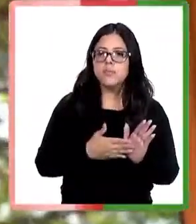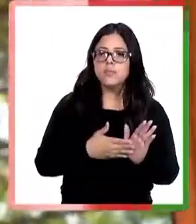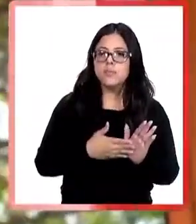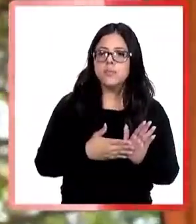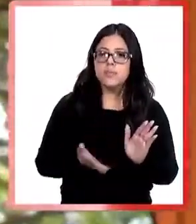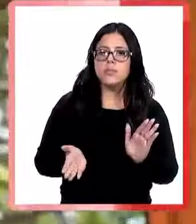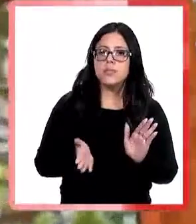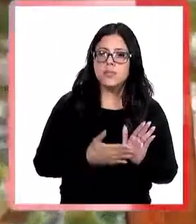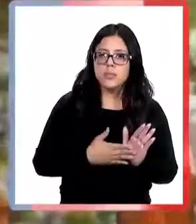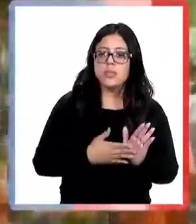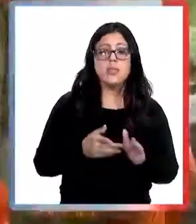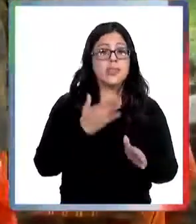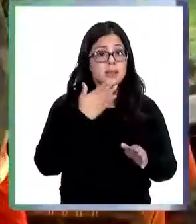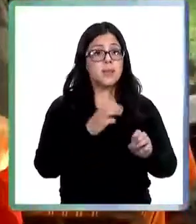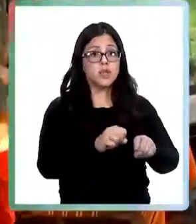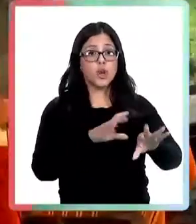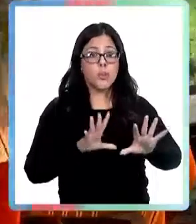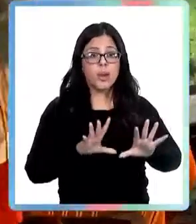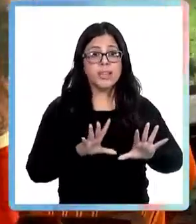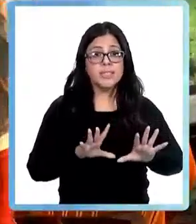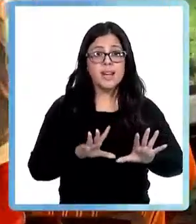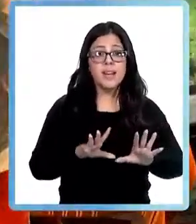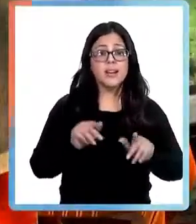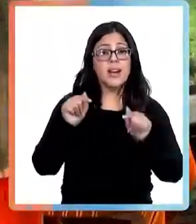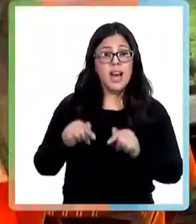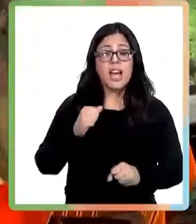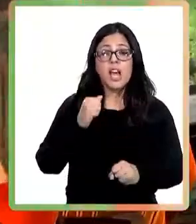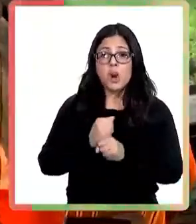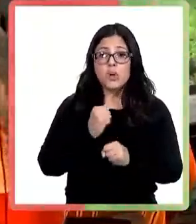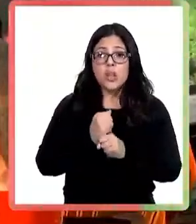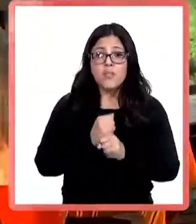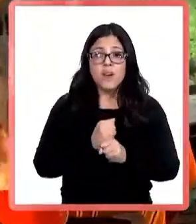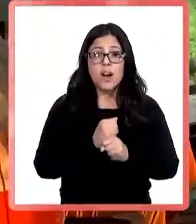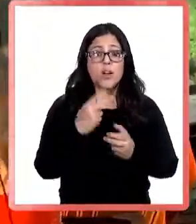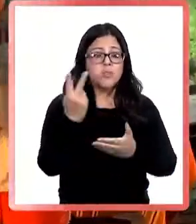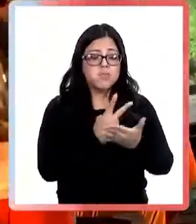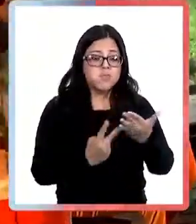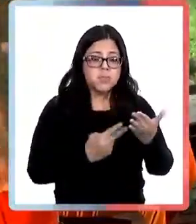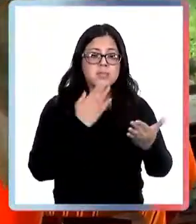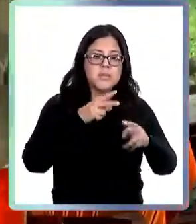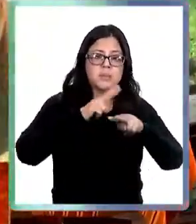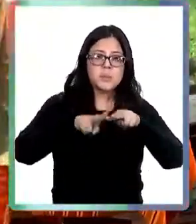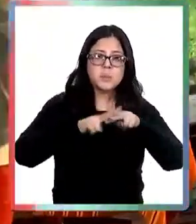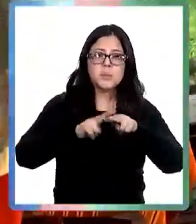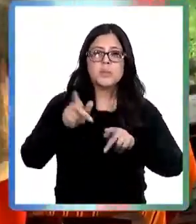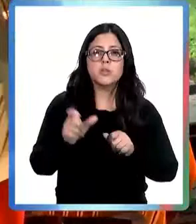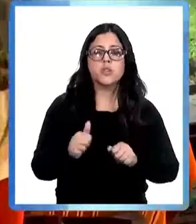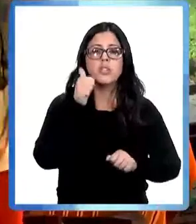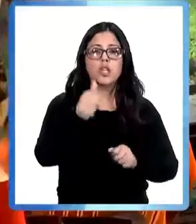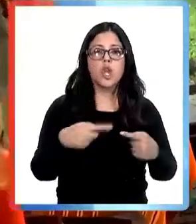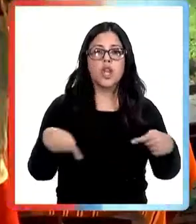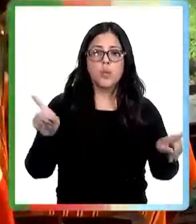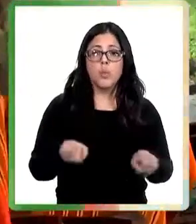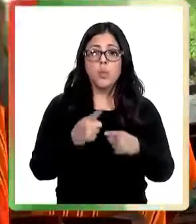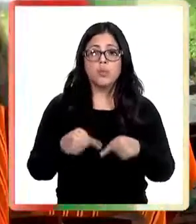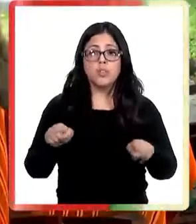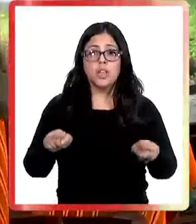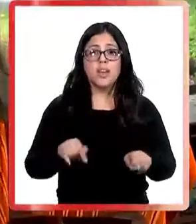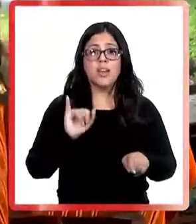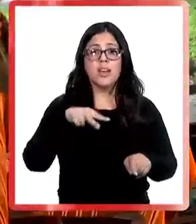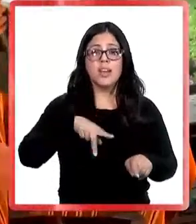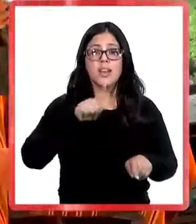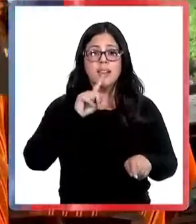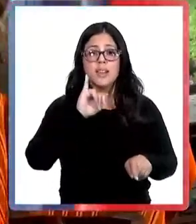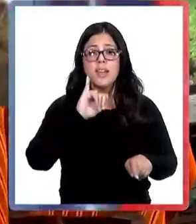y una sorpresa más tras un trabajo de residencia artística y bajo los arreglos del director musical de Inti